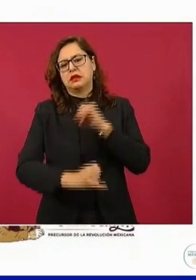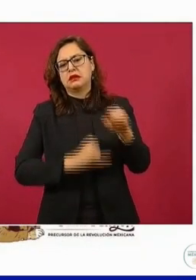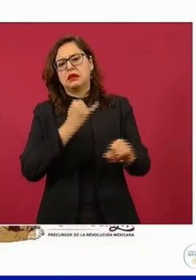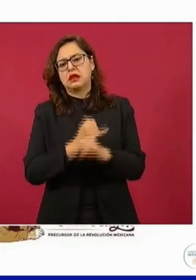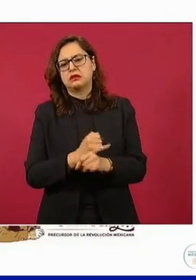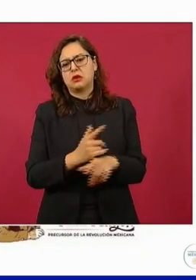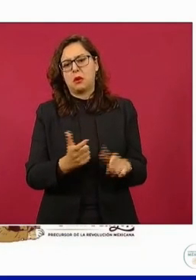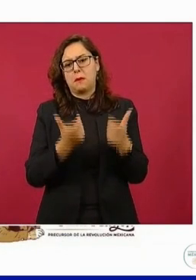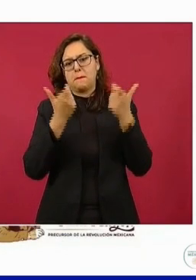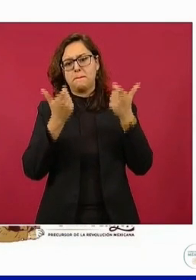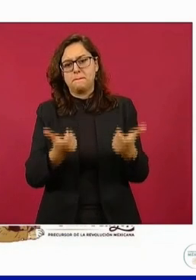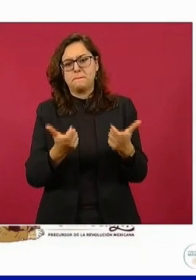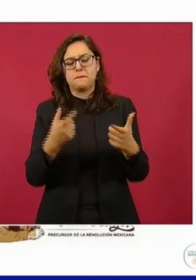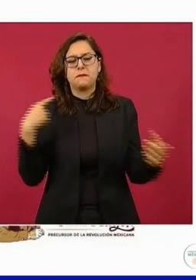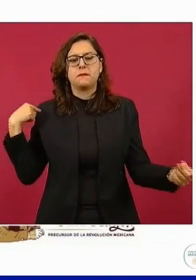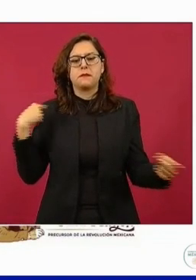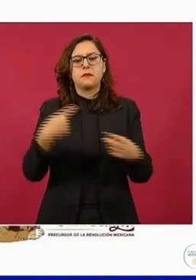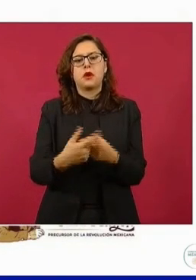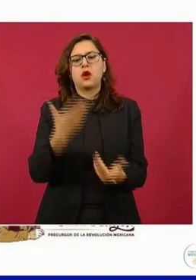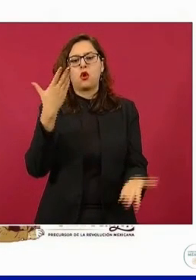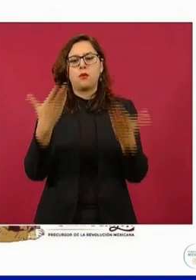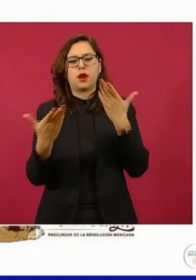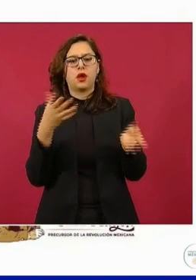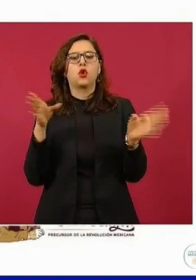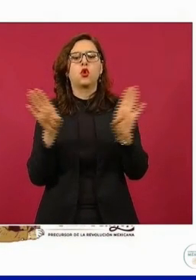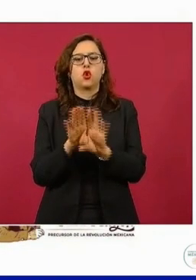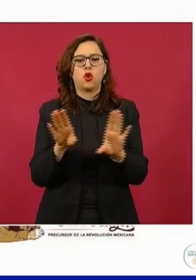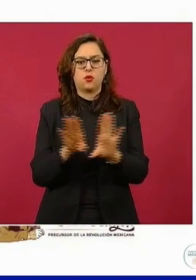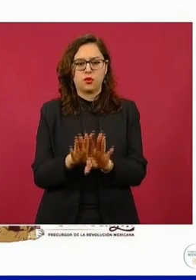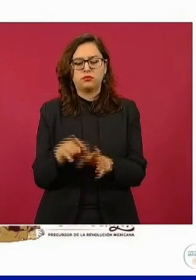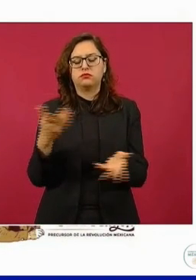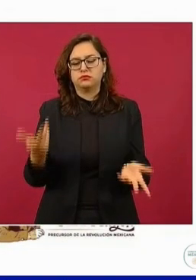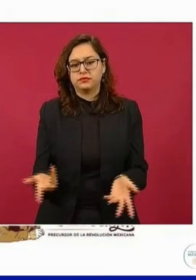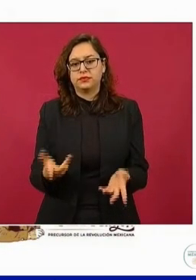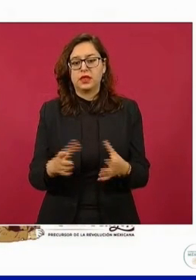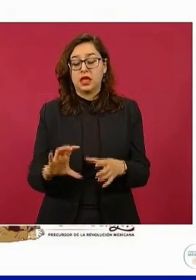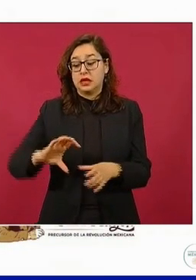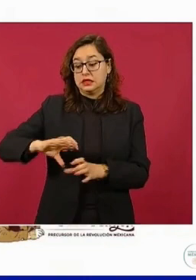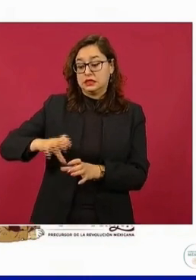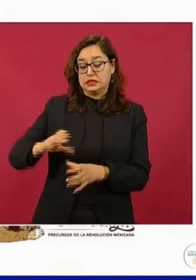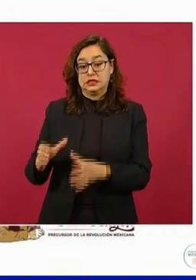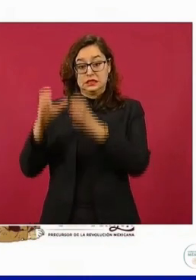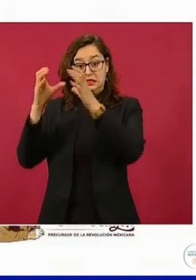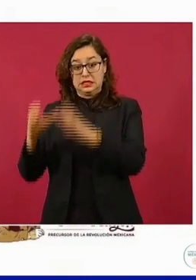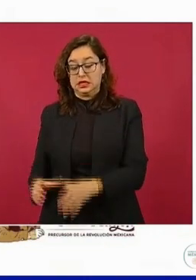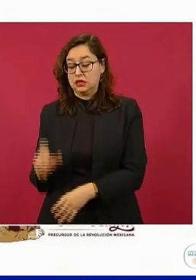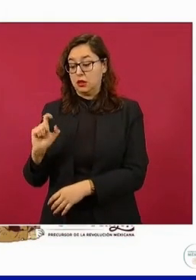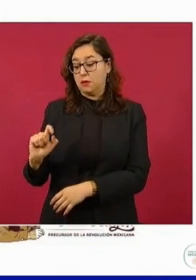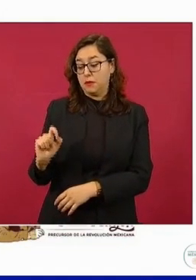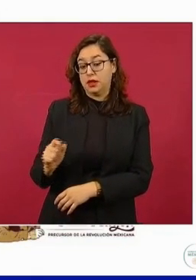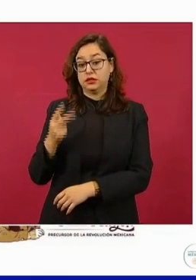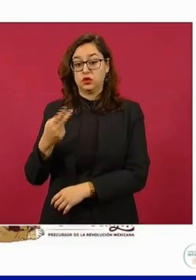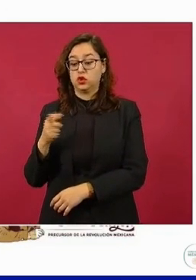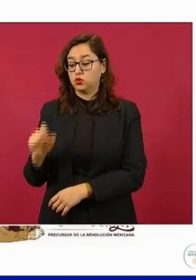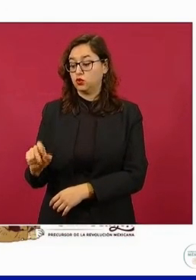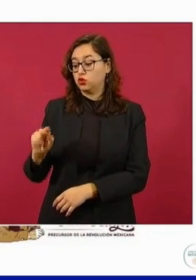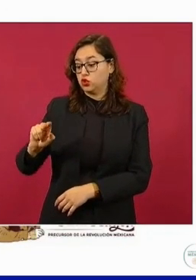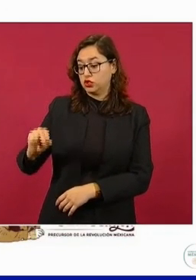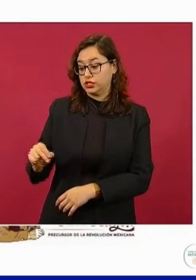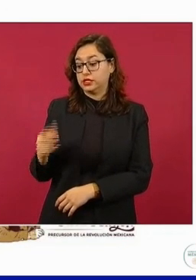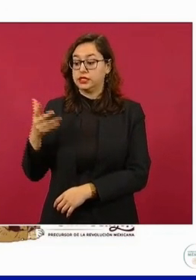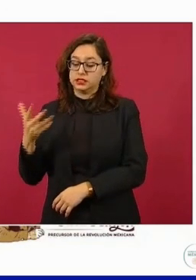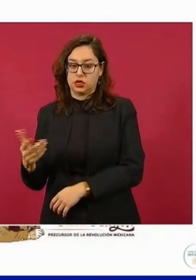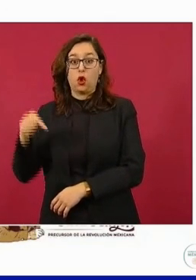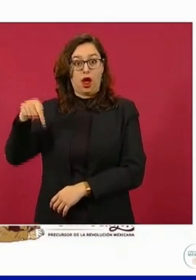promedio de la semana pasada para el gas LP en cilindro, cuando con corte el 2 de febrero el precio